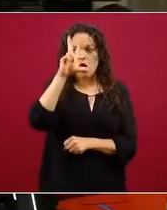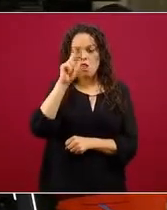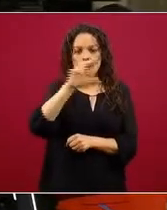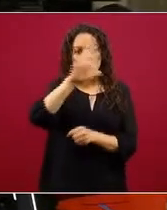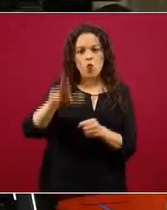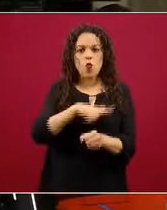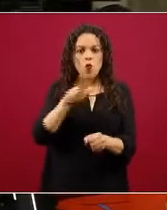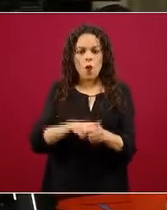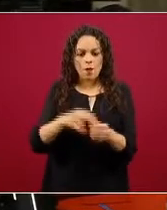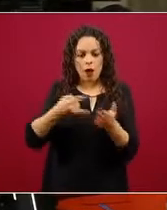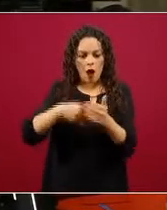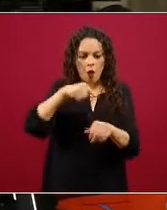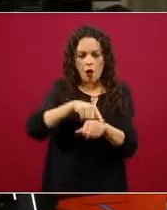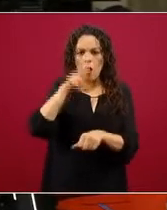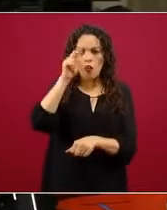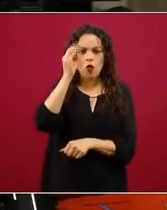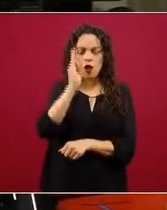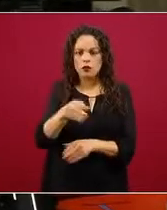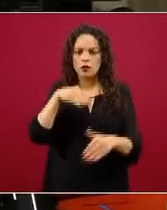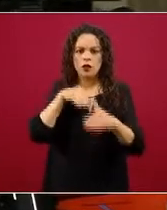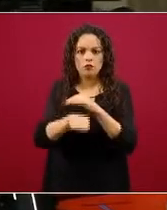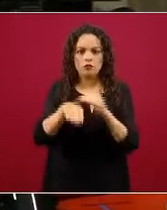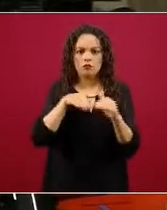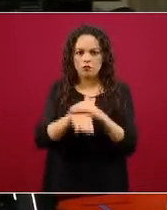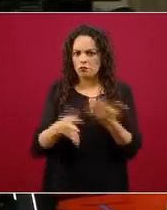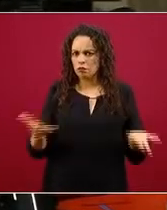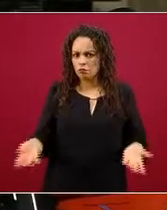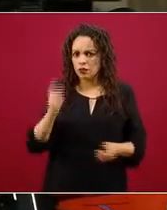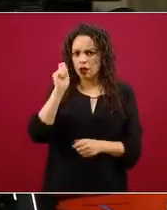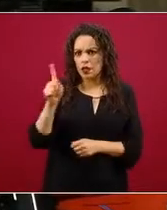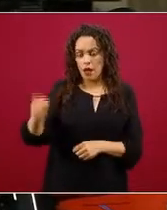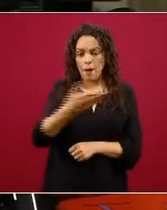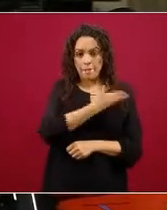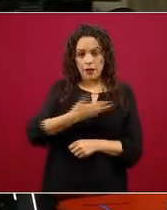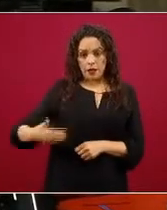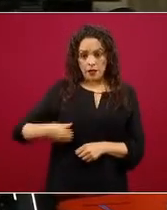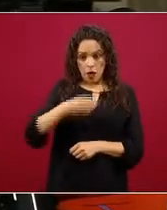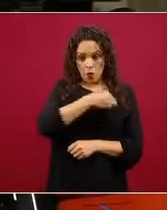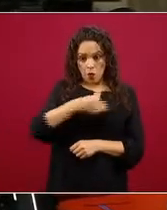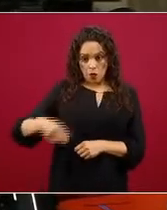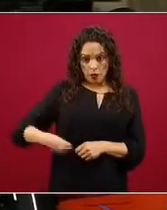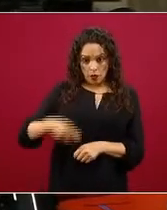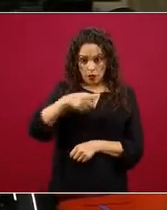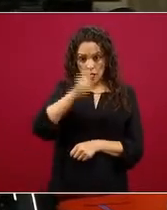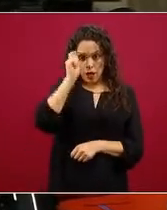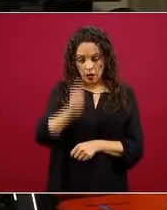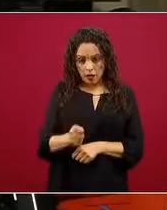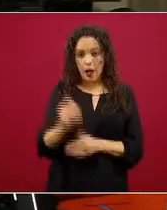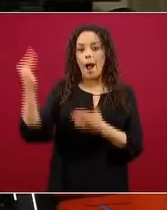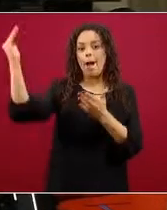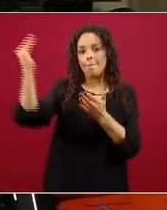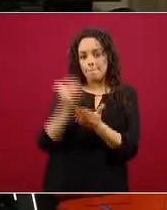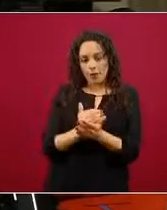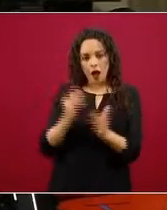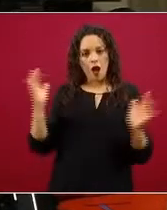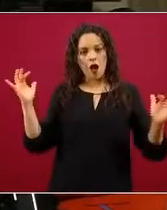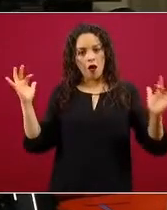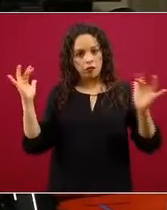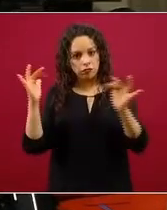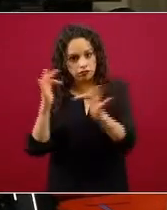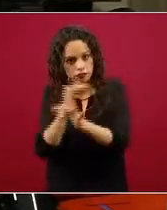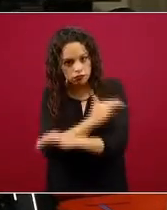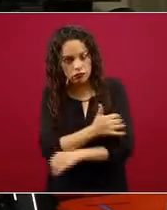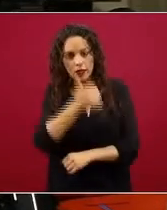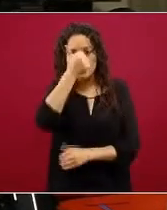Si a esto sumamos que la decisión de la presidenta municipal y el Cabildo Hermosillo fue restringir la movilidad de seis de la mañana